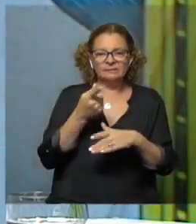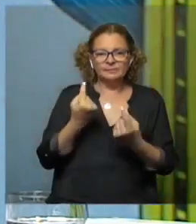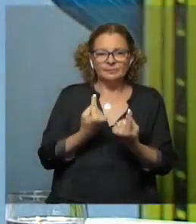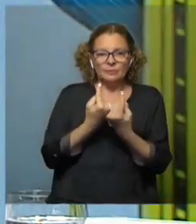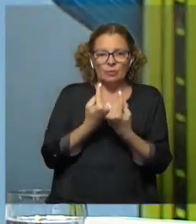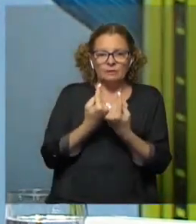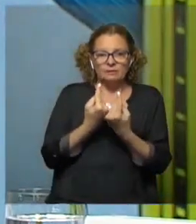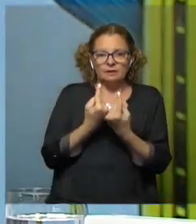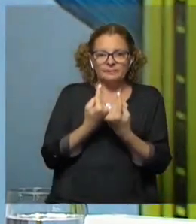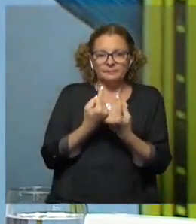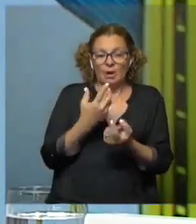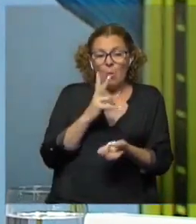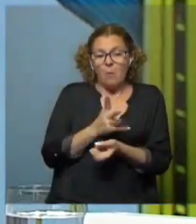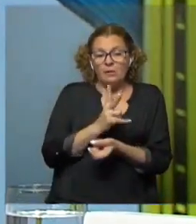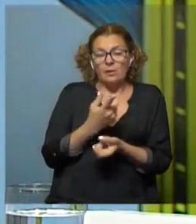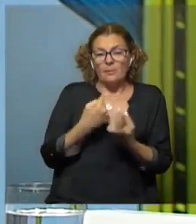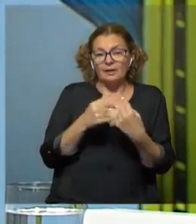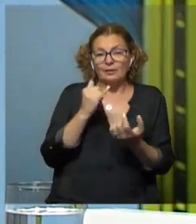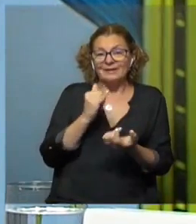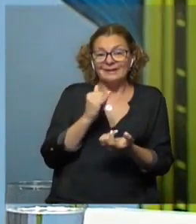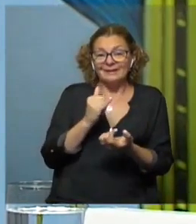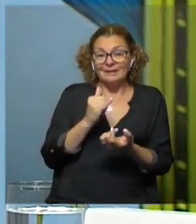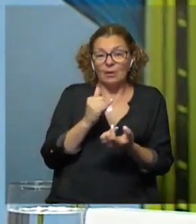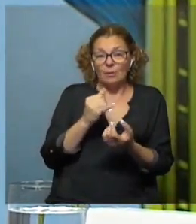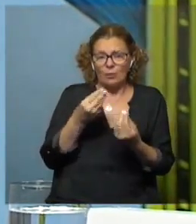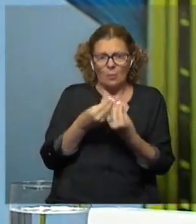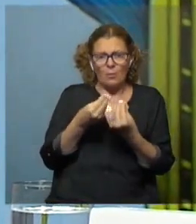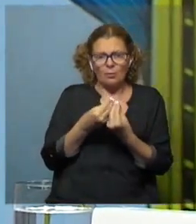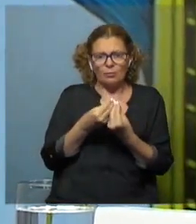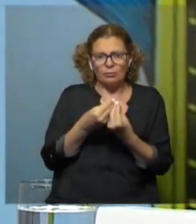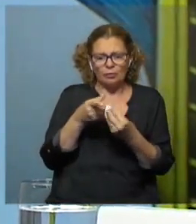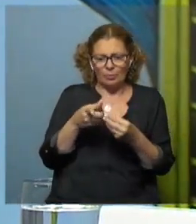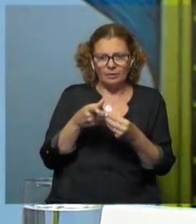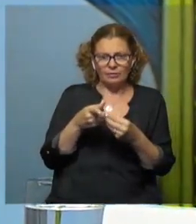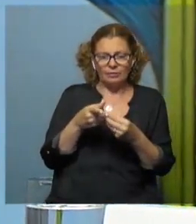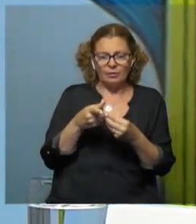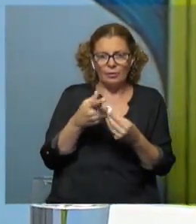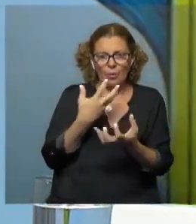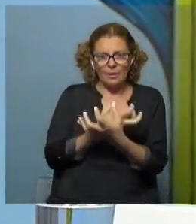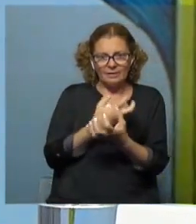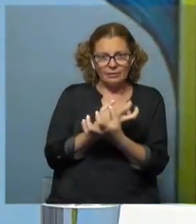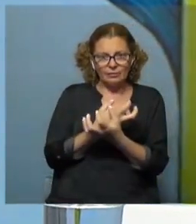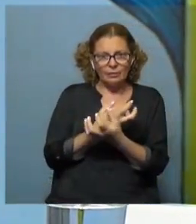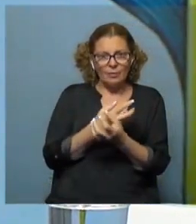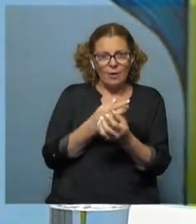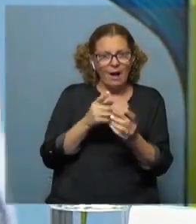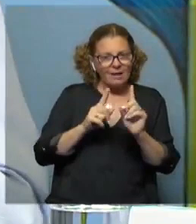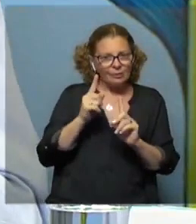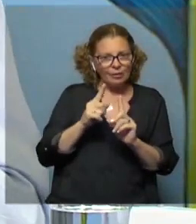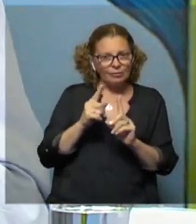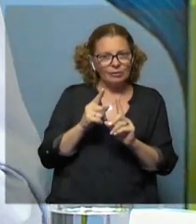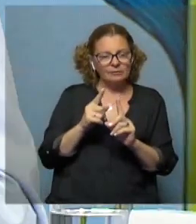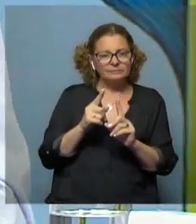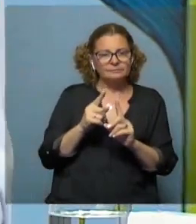encuentran restos humanos, pero sí se encuentra actividad humana sobre esos huesos, algunas como herramientas sobre los